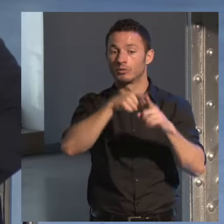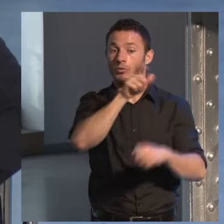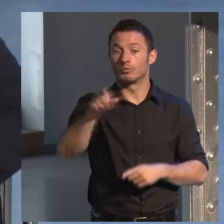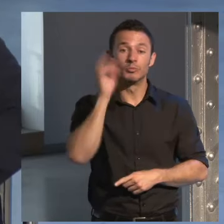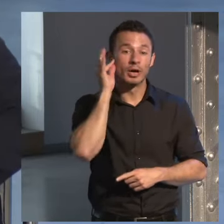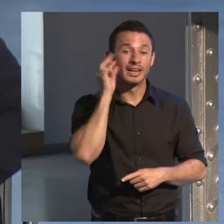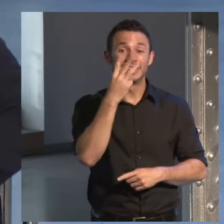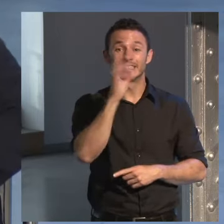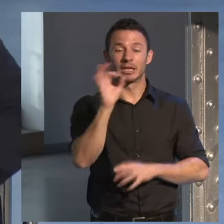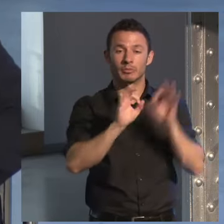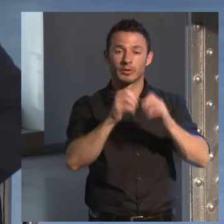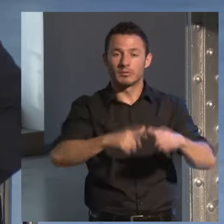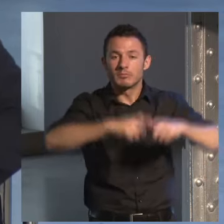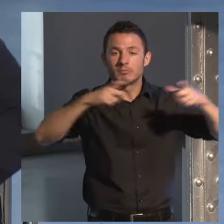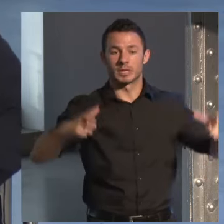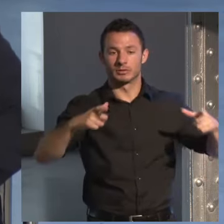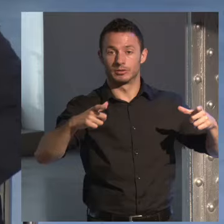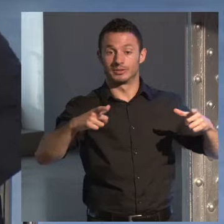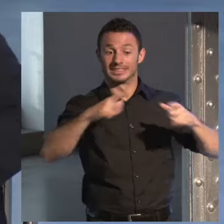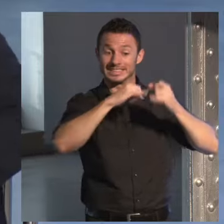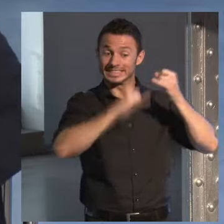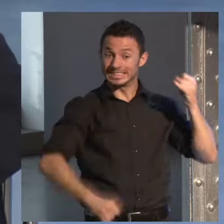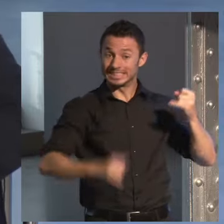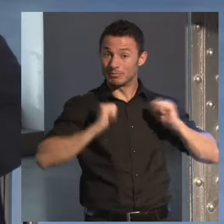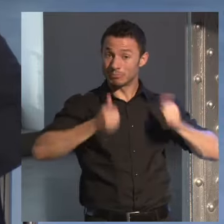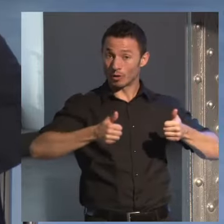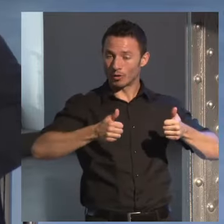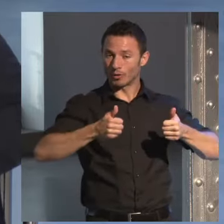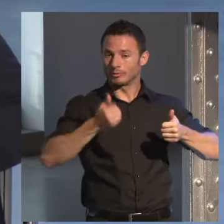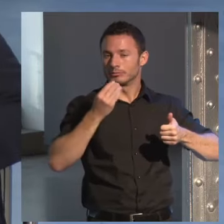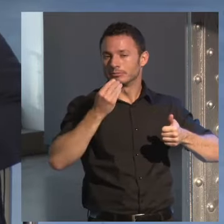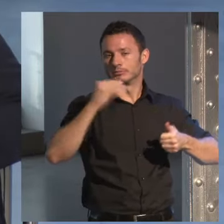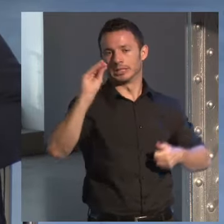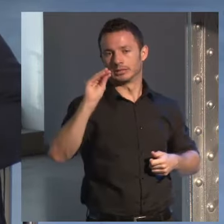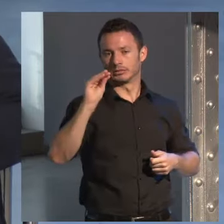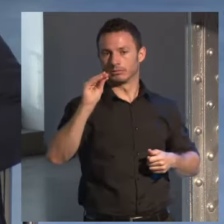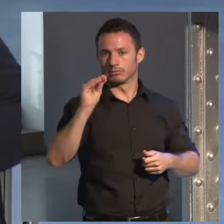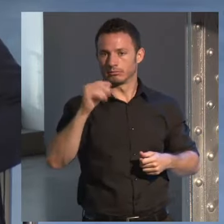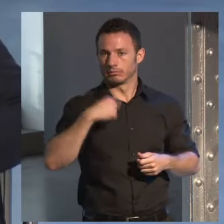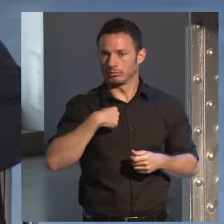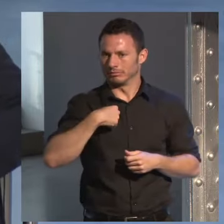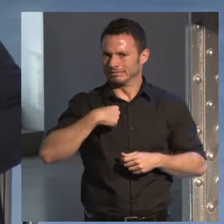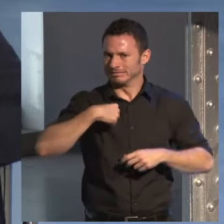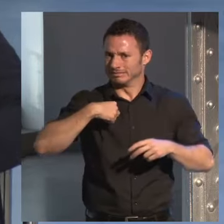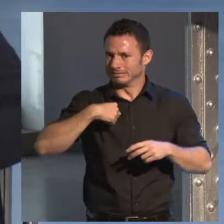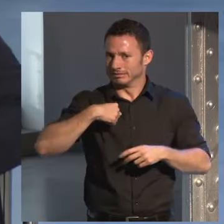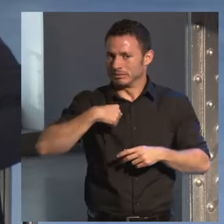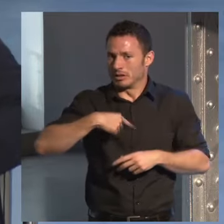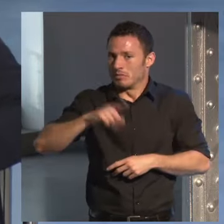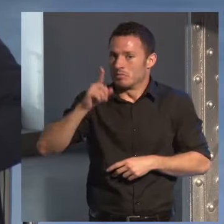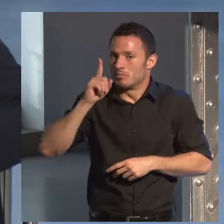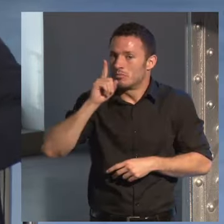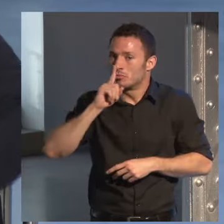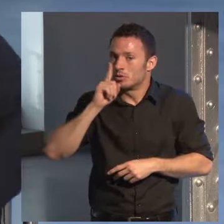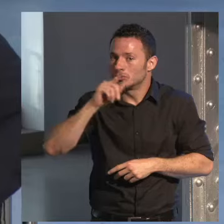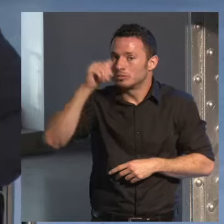desde que empezó la crisis yo ni siquiera sabía que existía un tipo de prostitución tan